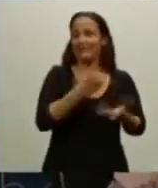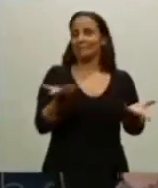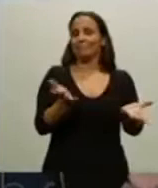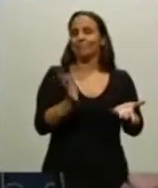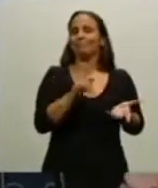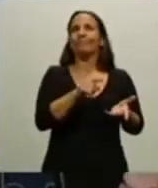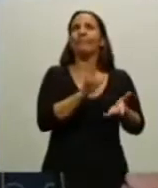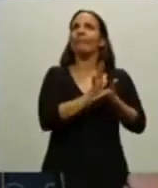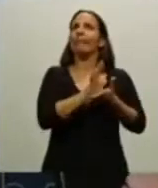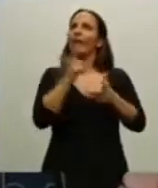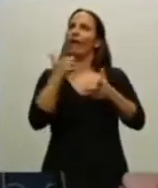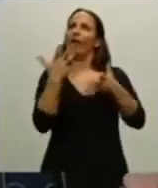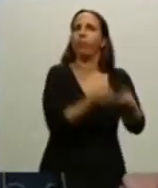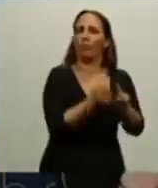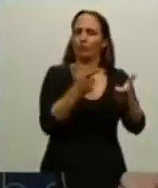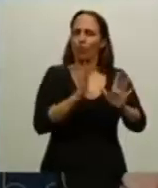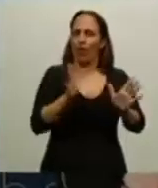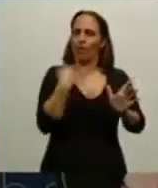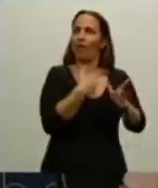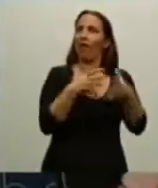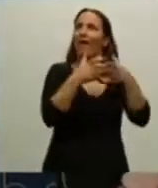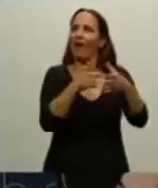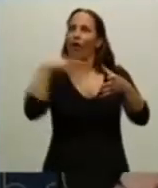estaban solos porque, bueno, nadie quería acompañarnos a ningún lado.